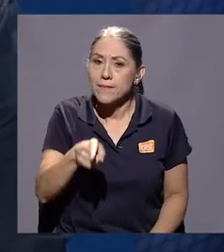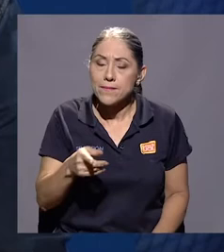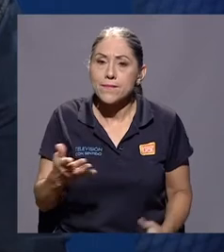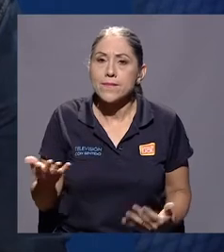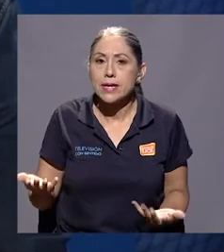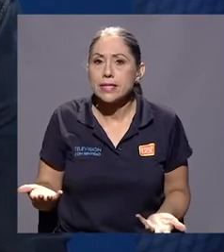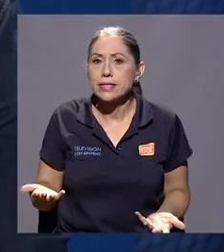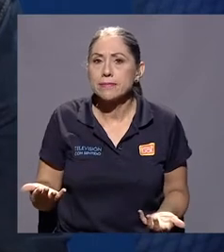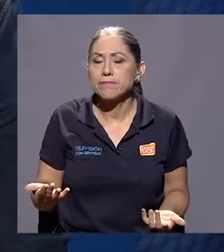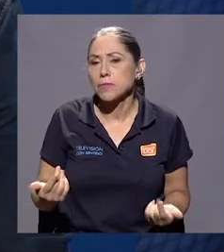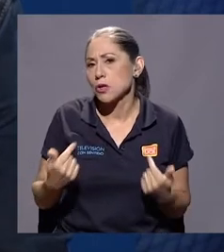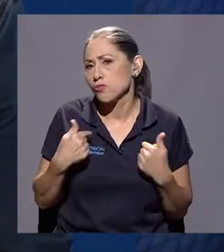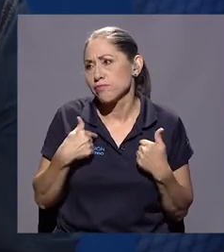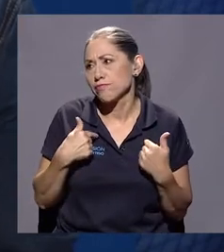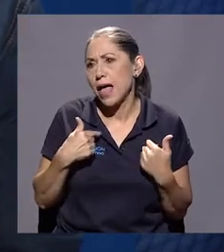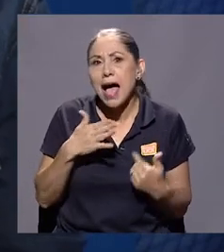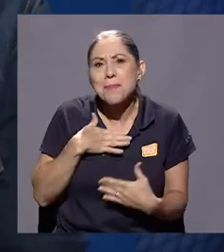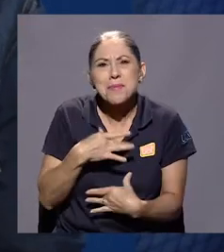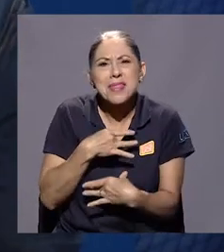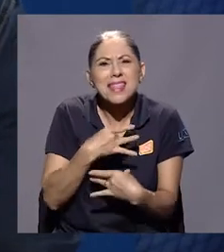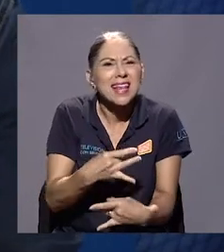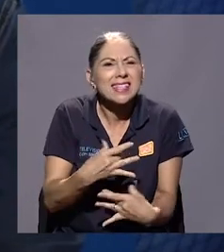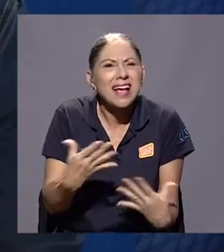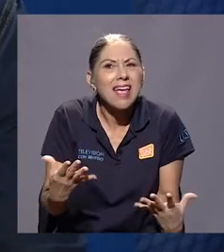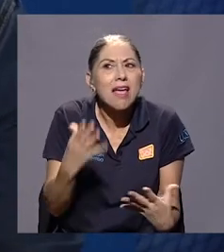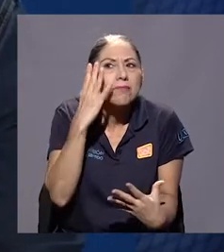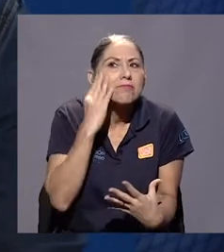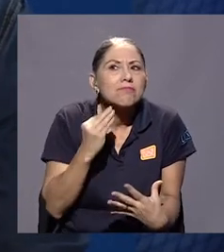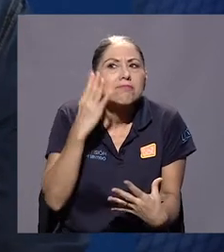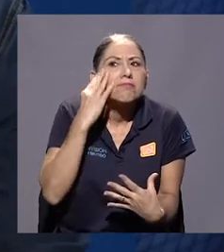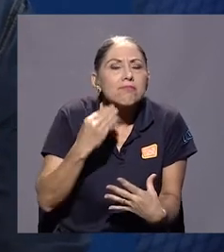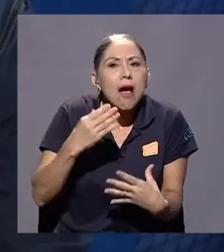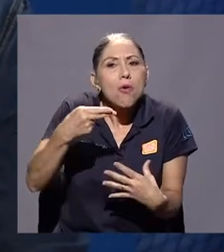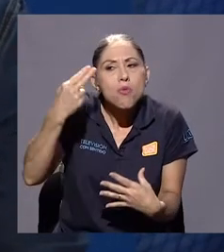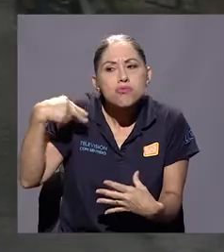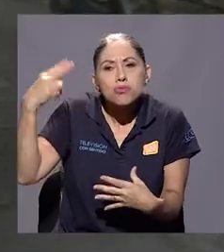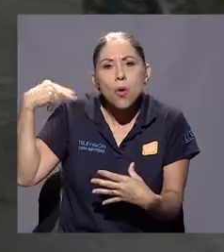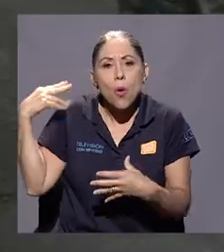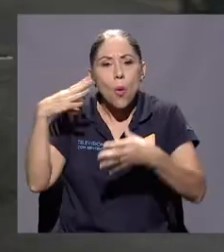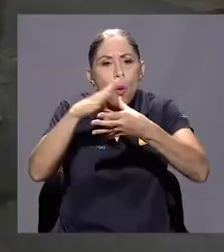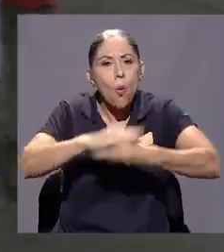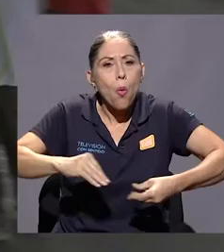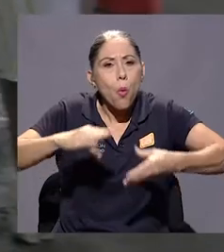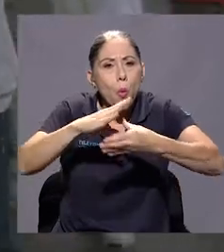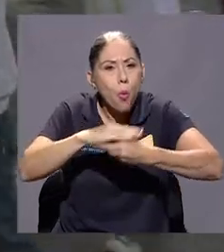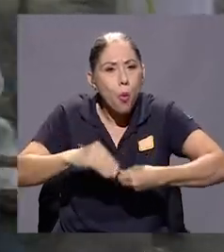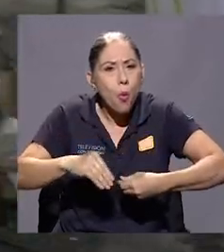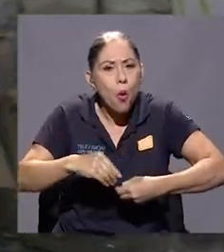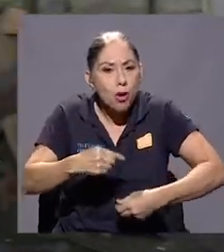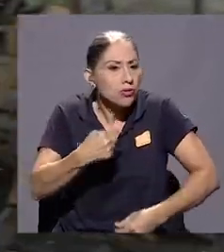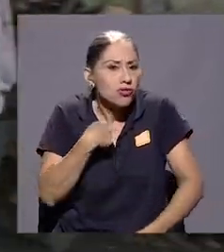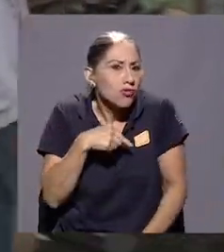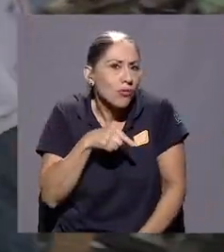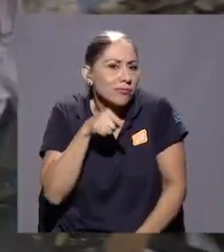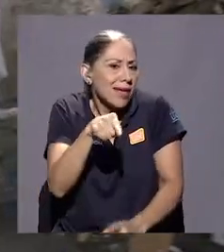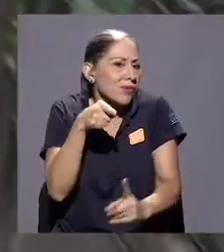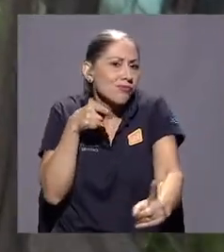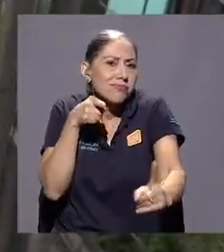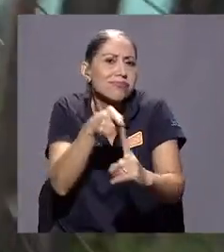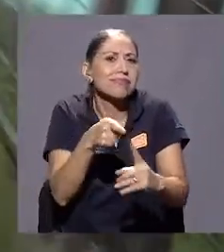a mí me interesa la historia, me gusta contar historias, entonces yo entro por ahí, entré como por